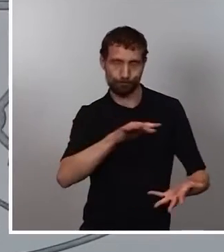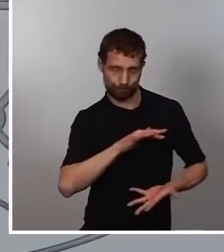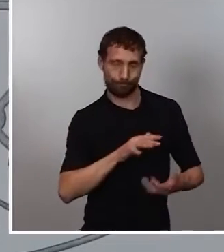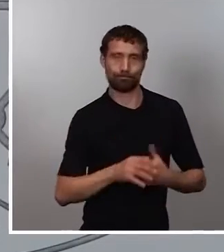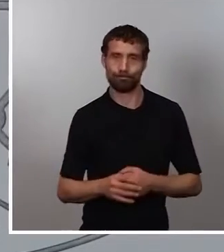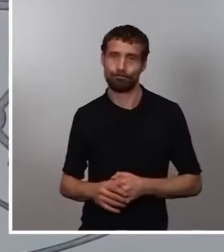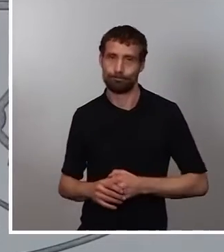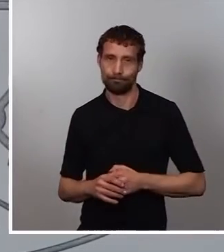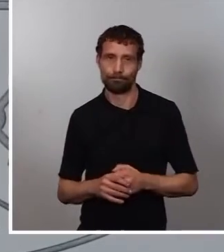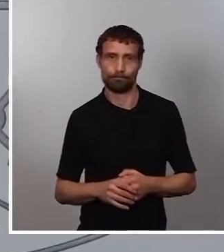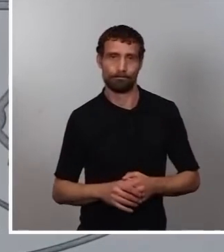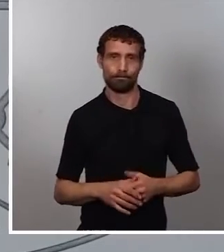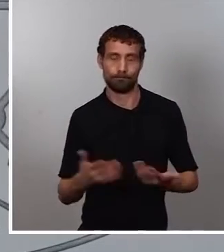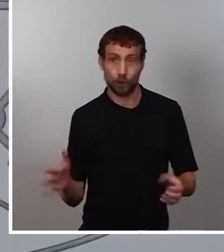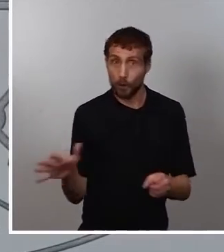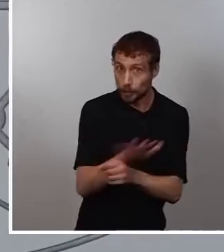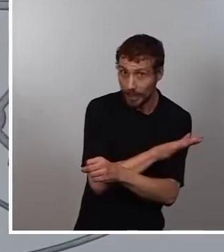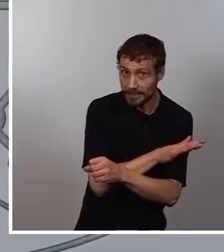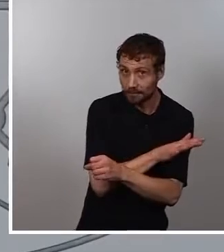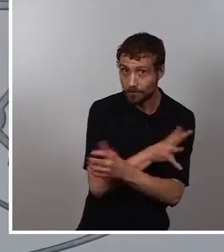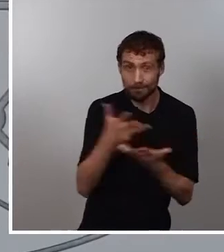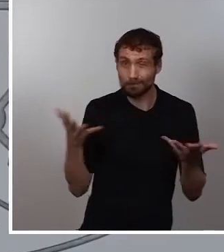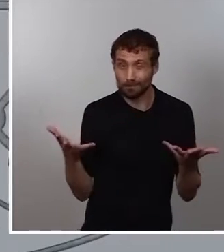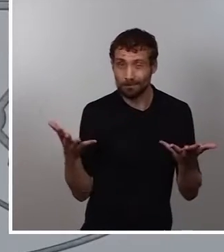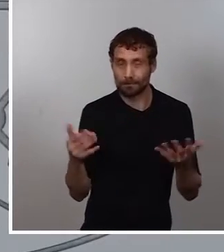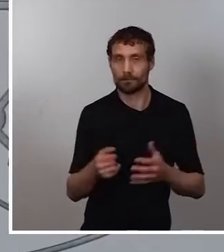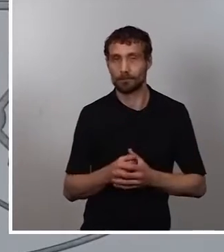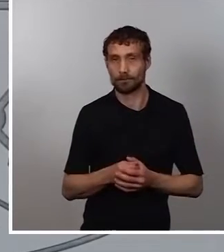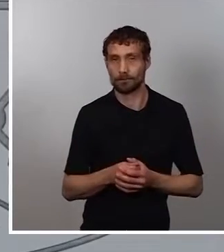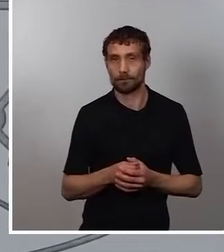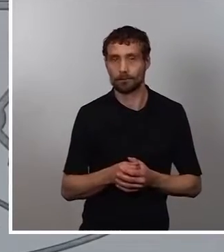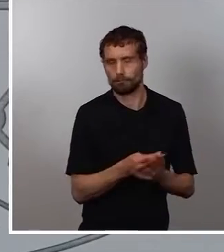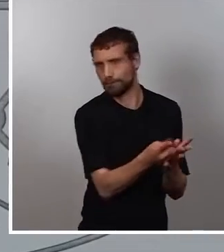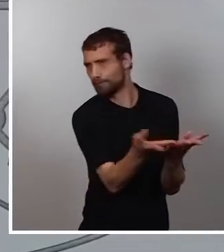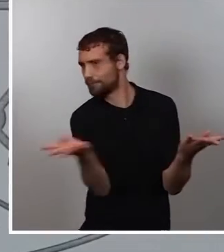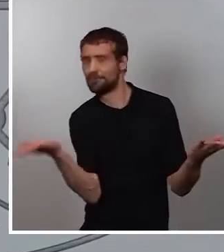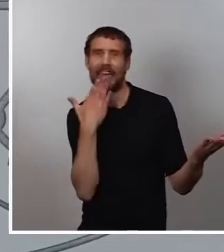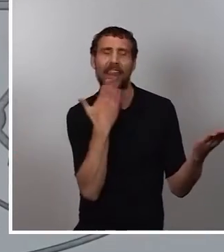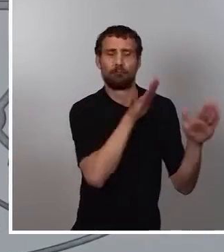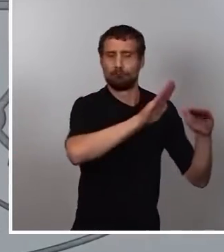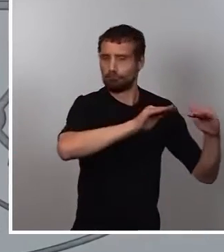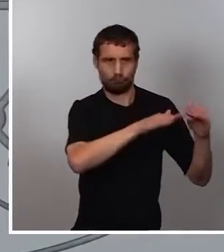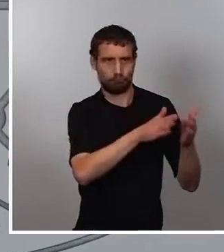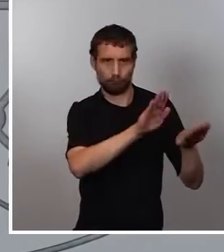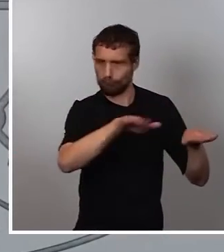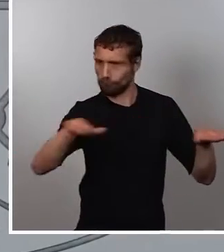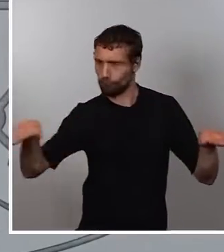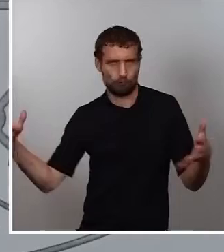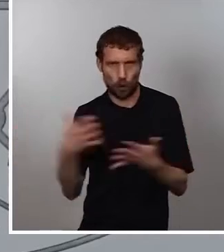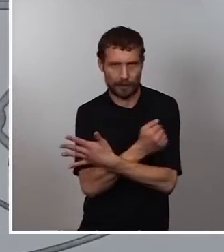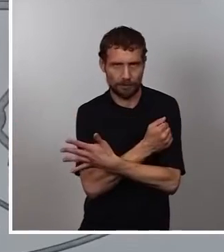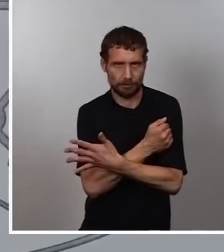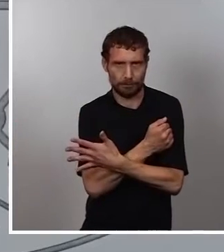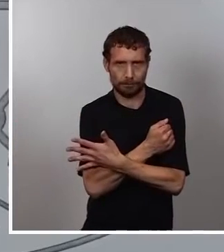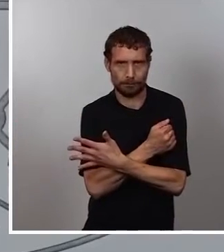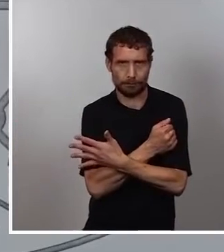las coberturas, perdón, son muy amplias en todos los, en todas las cohortes de edad. Quiero destacar que las personas mayores de 40